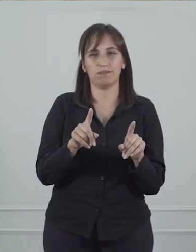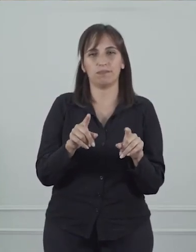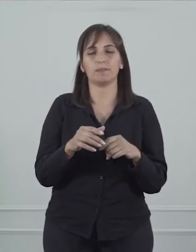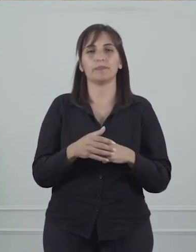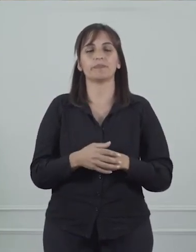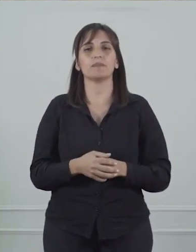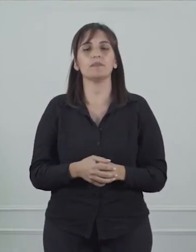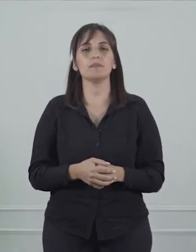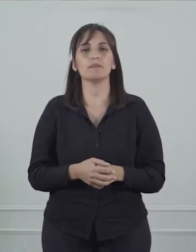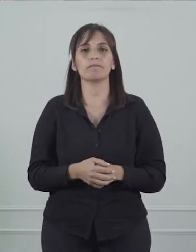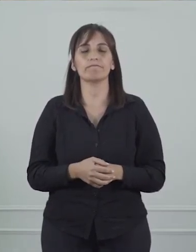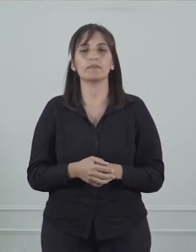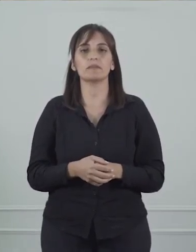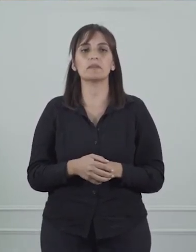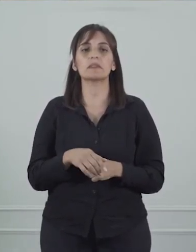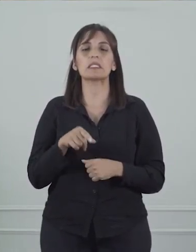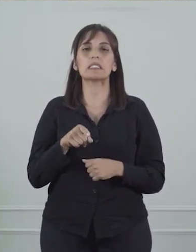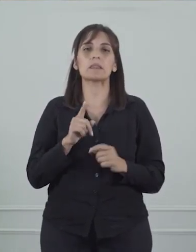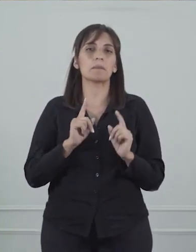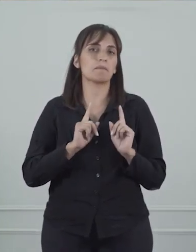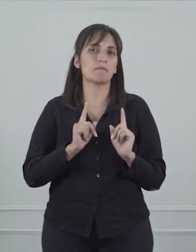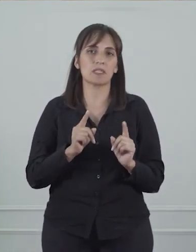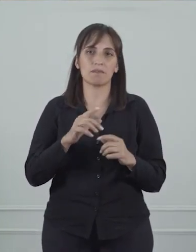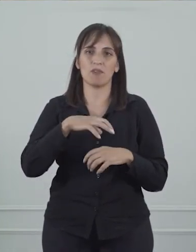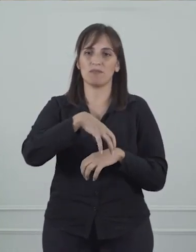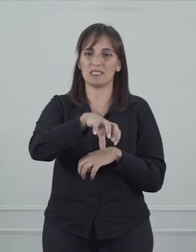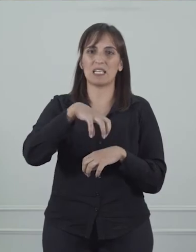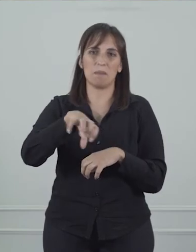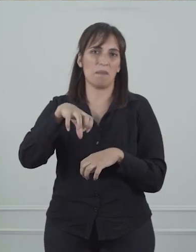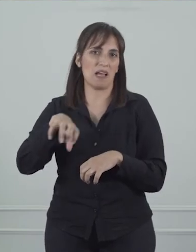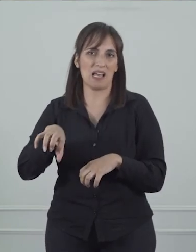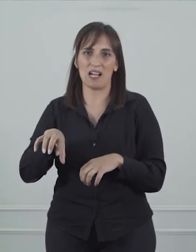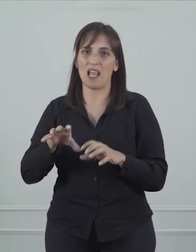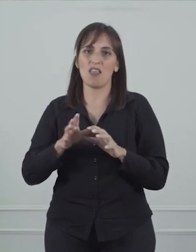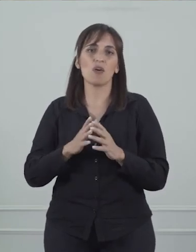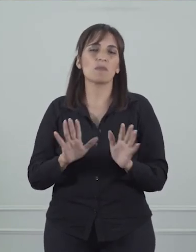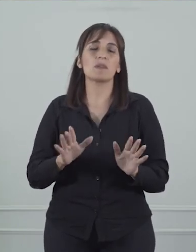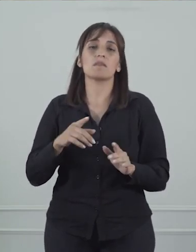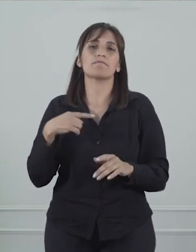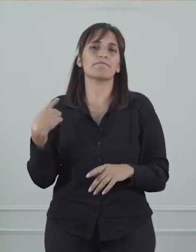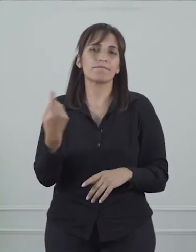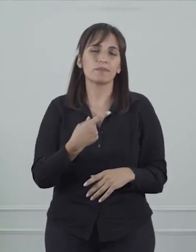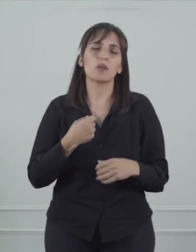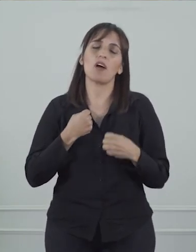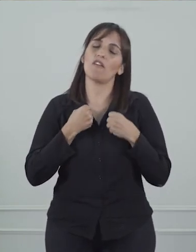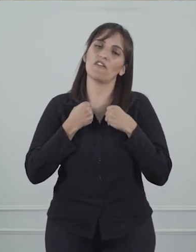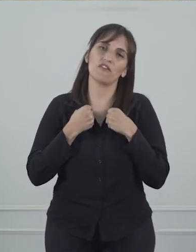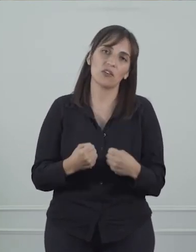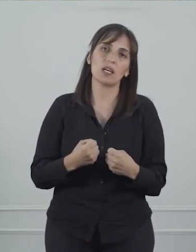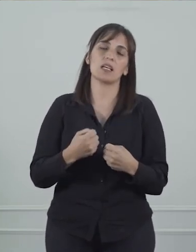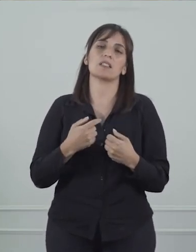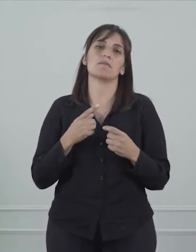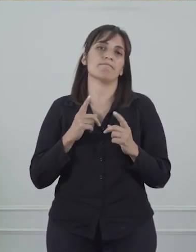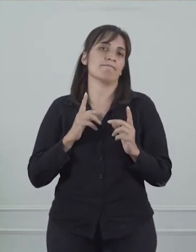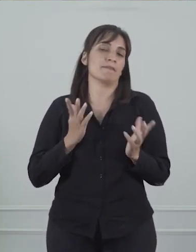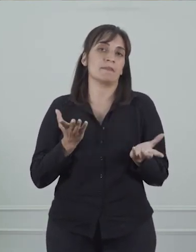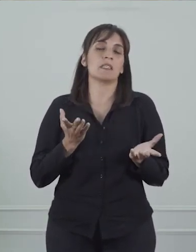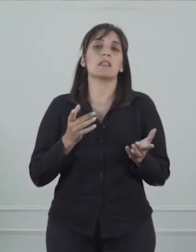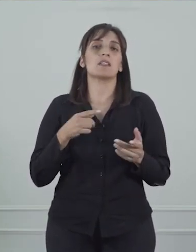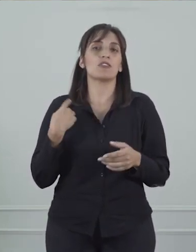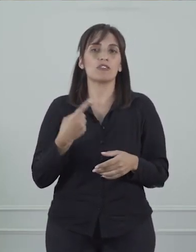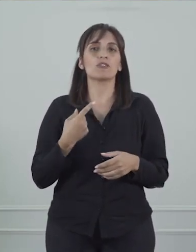dispuesto. Es un esfuerzo muy grande. Estamos haciendo lo necesario para cuidar su salud.